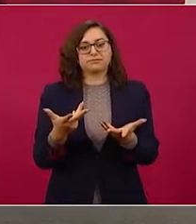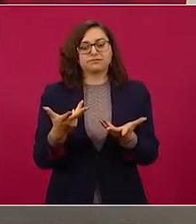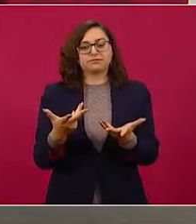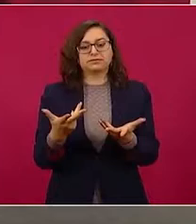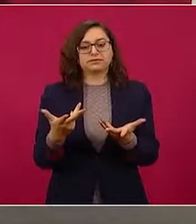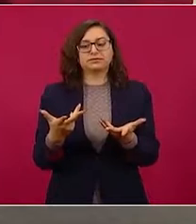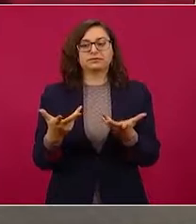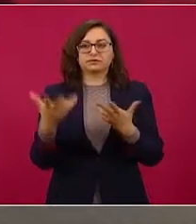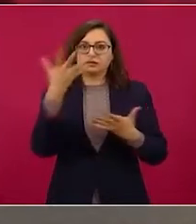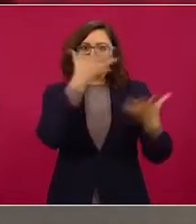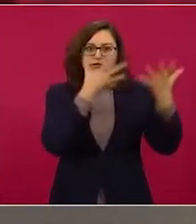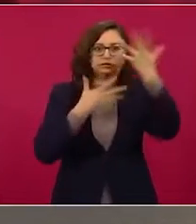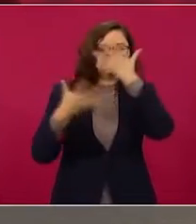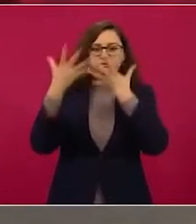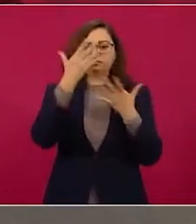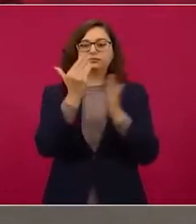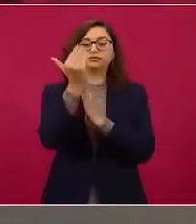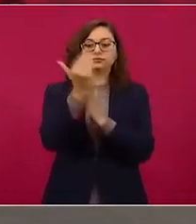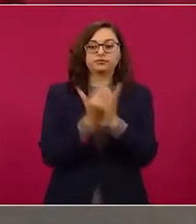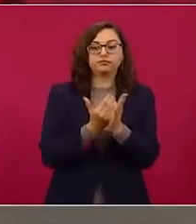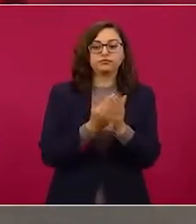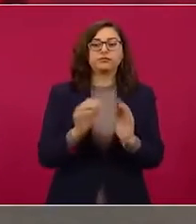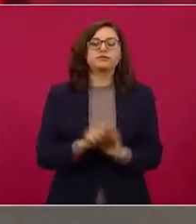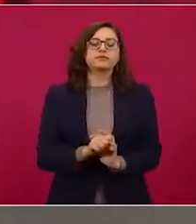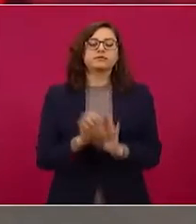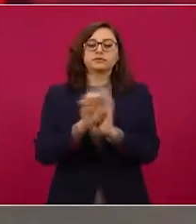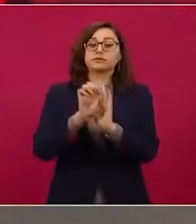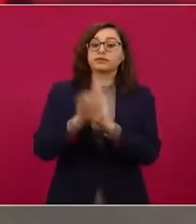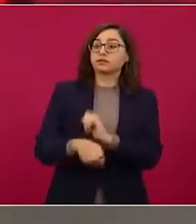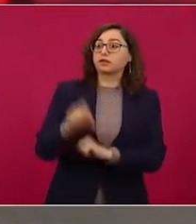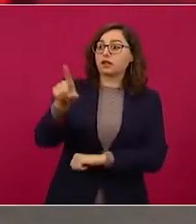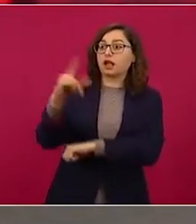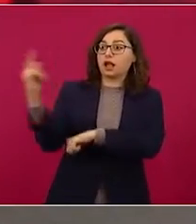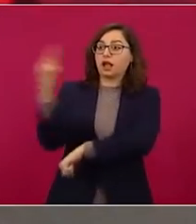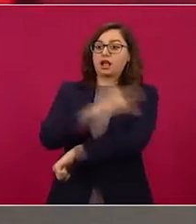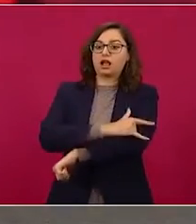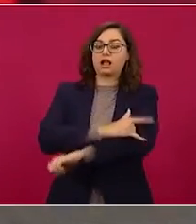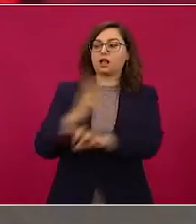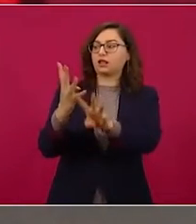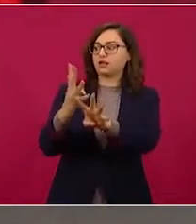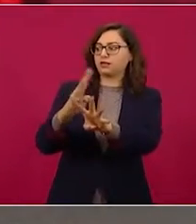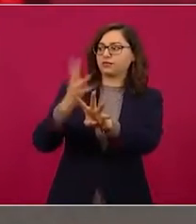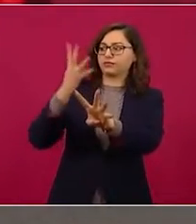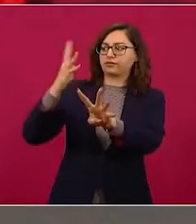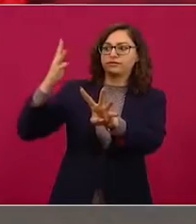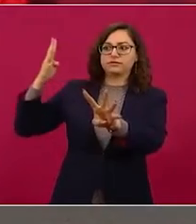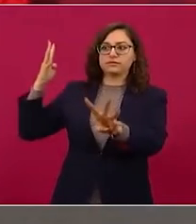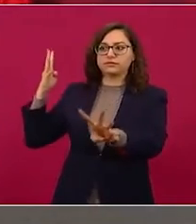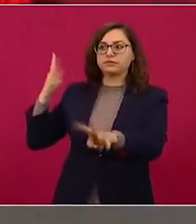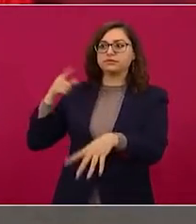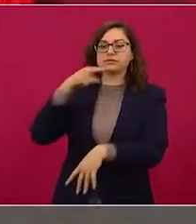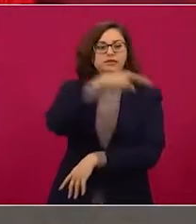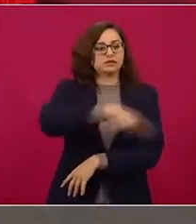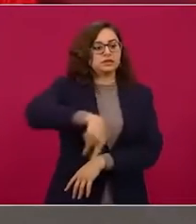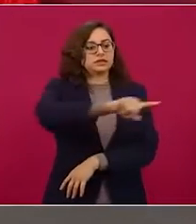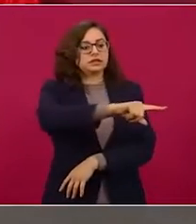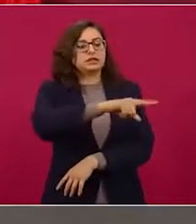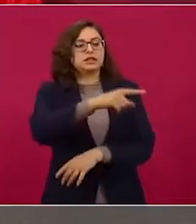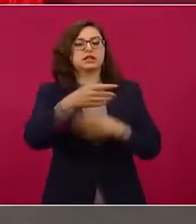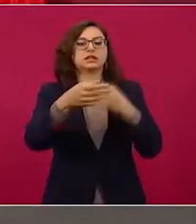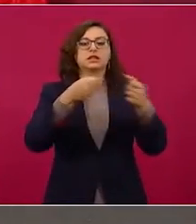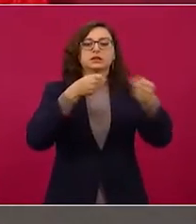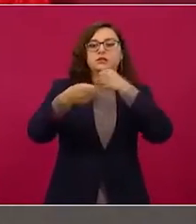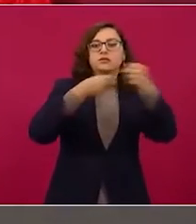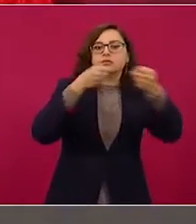estaba lloviendo ahora con las colas en el aeropuerto y los medios insinuando